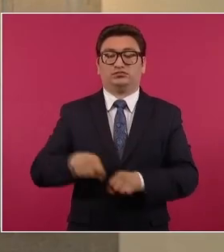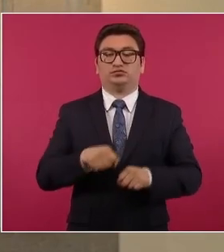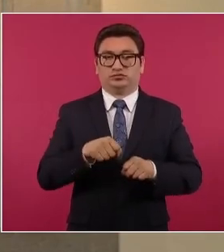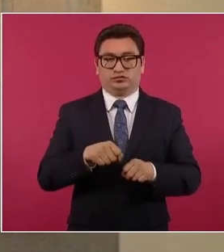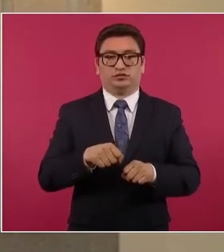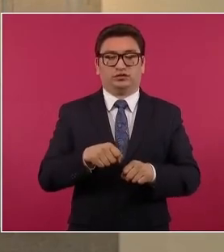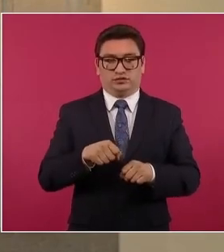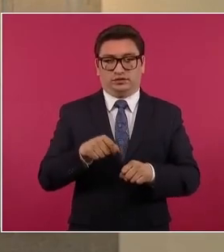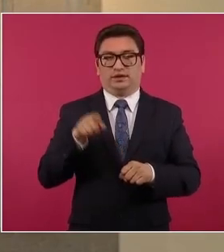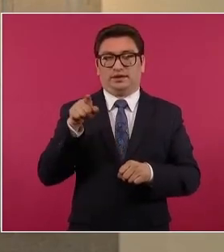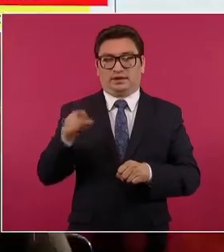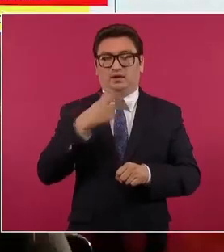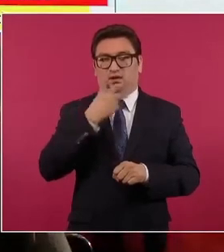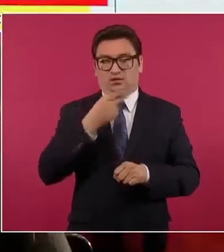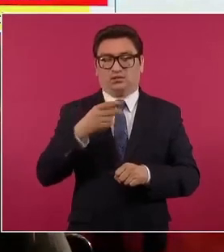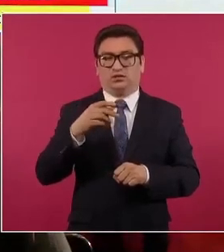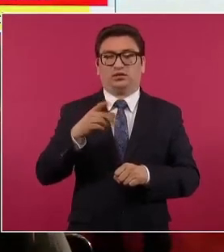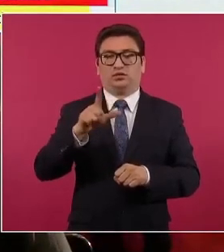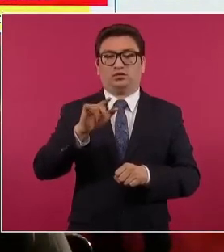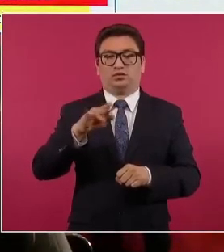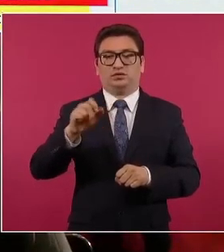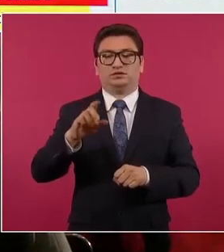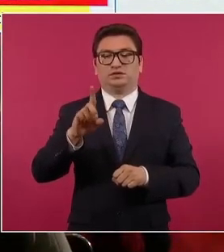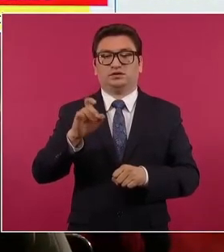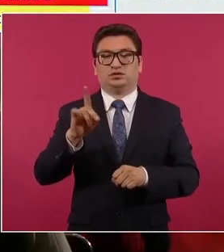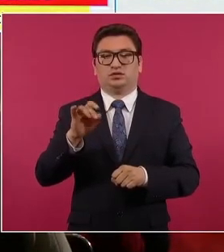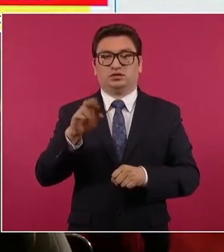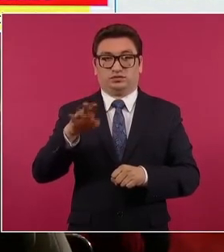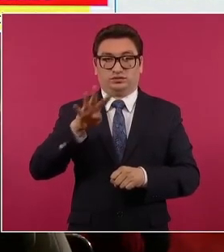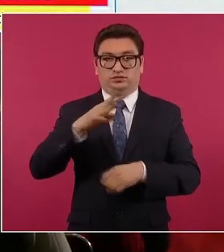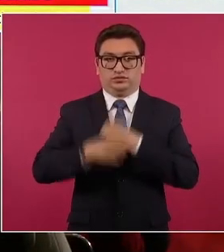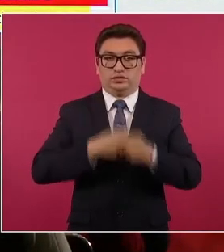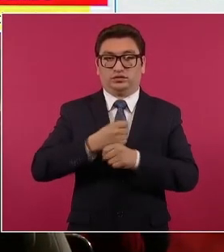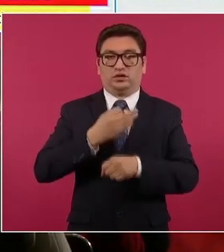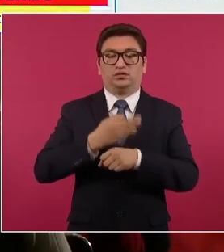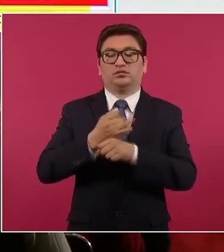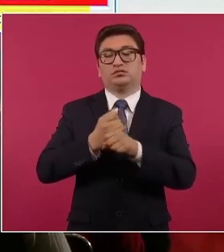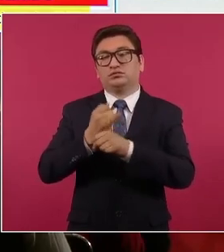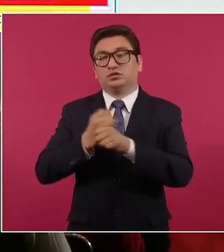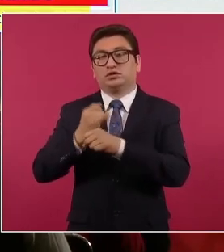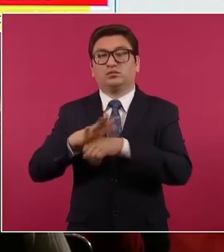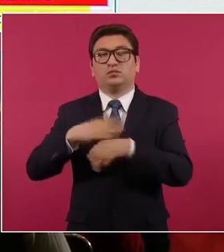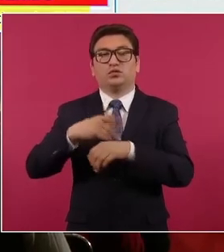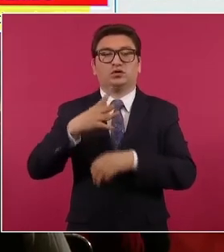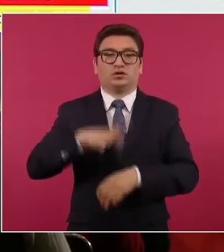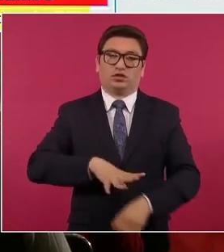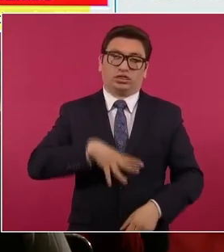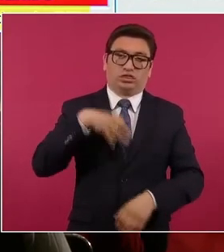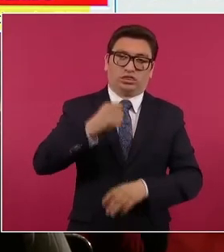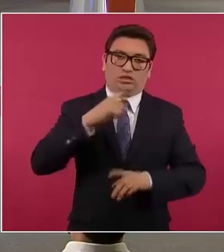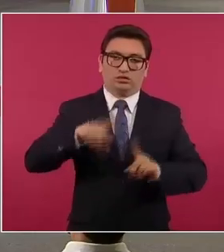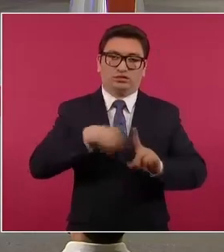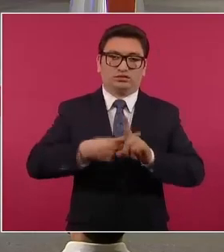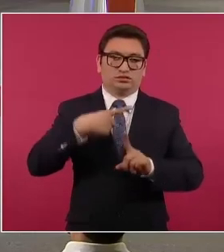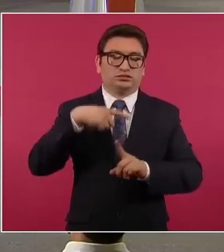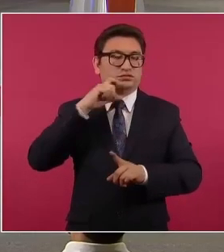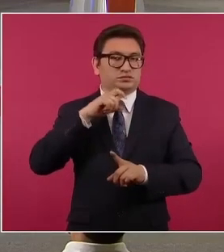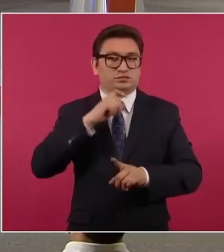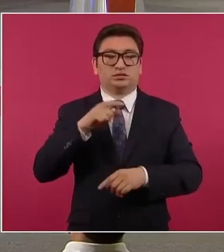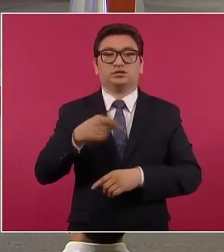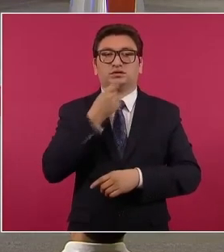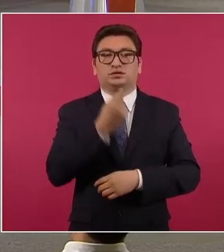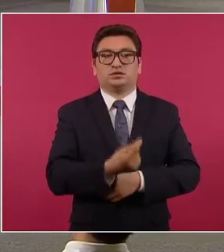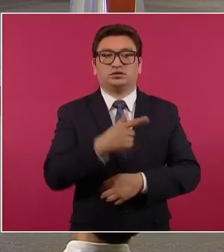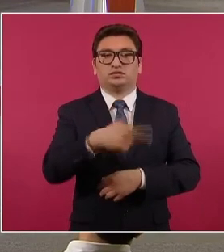de Luis Eduardo, de 19 años, quien es investigado por abuso sexual en agravio de una niña de